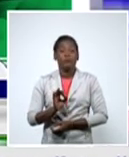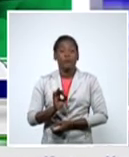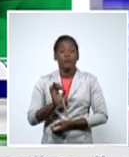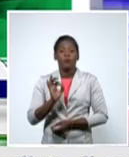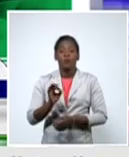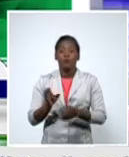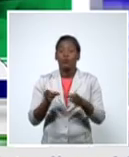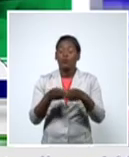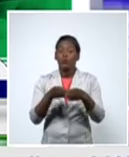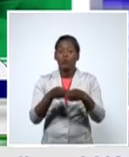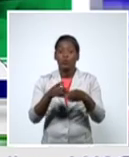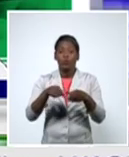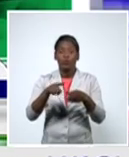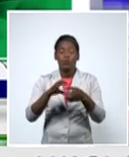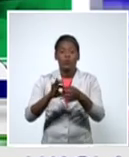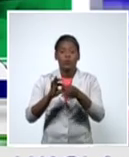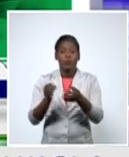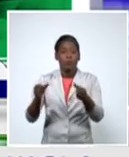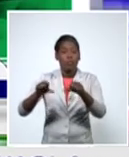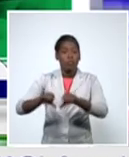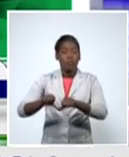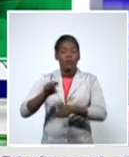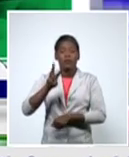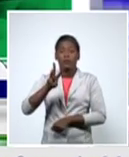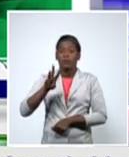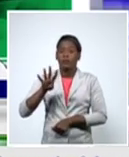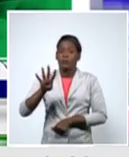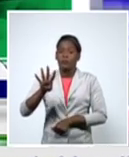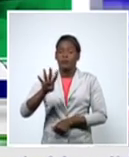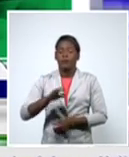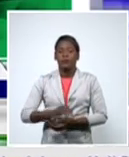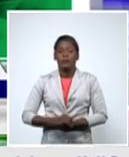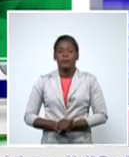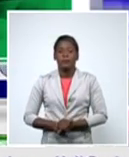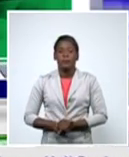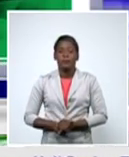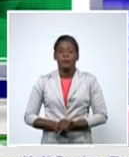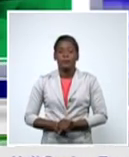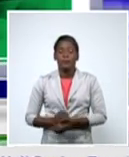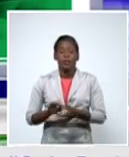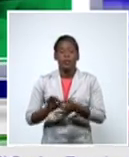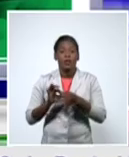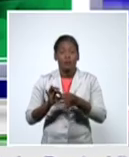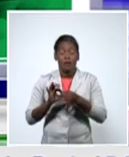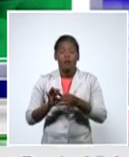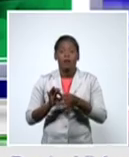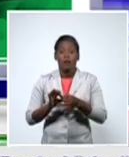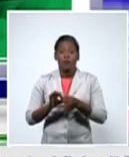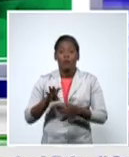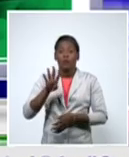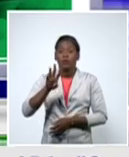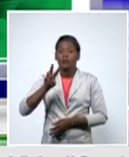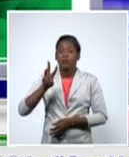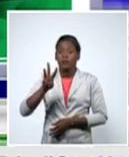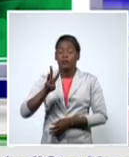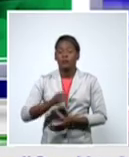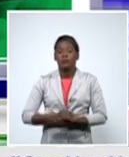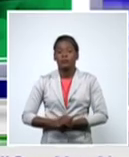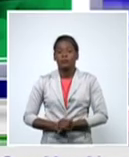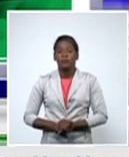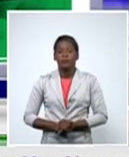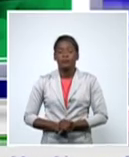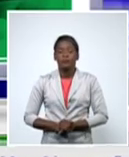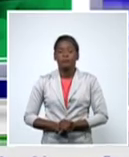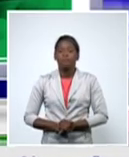alta de críticos 34 y una cifra alta de graves 43 ahí